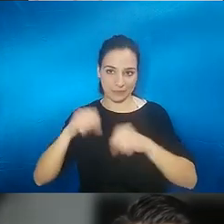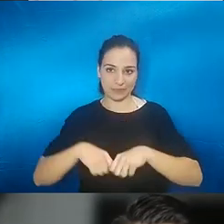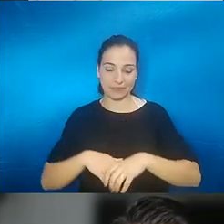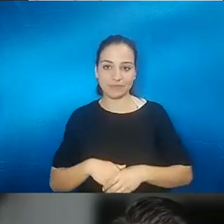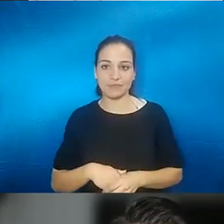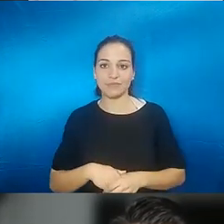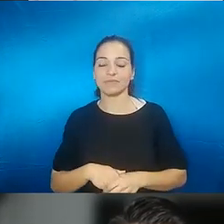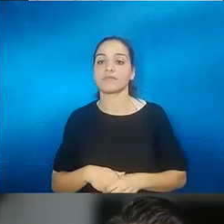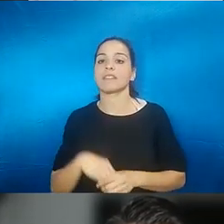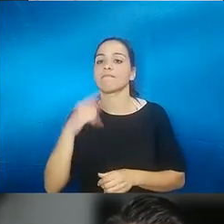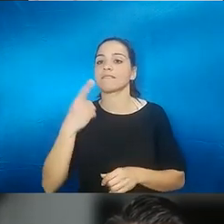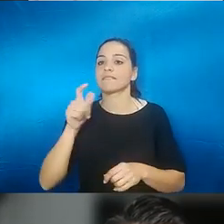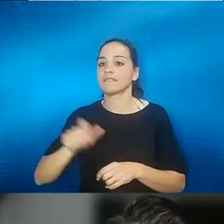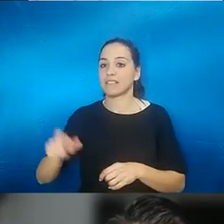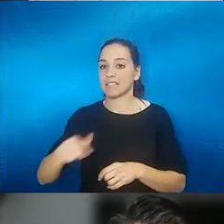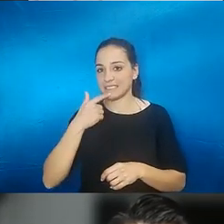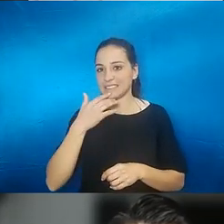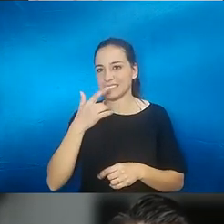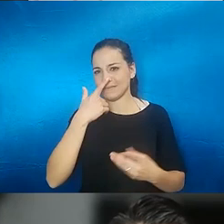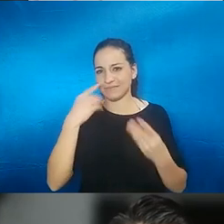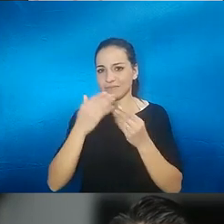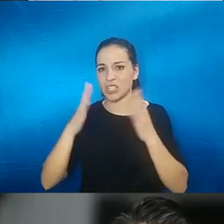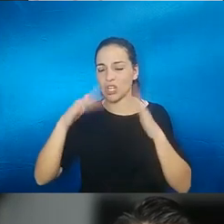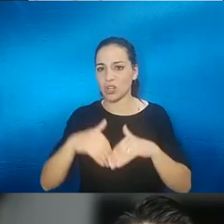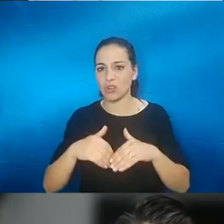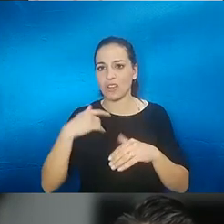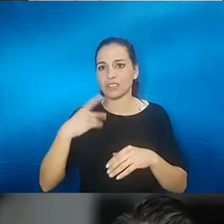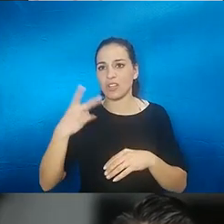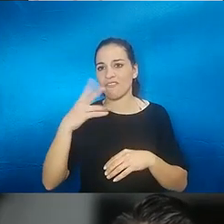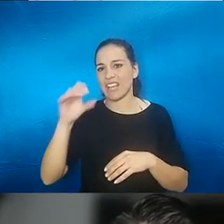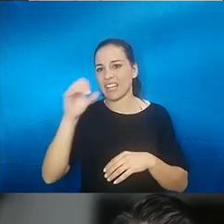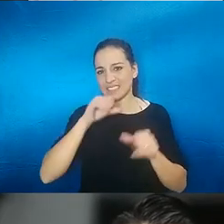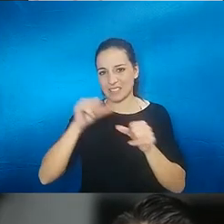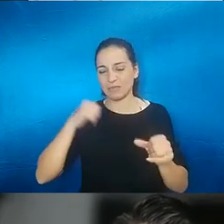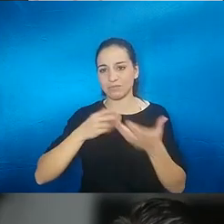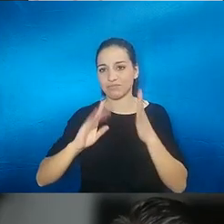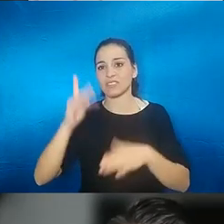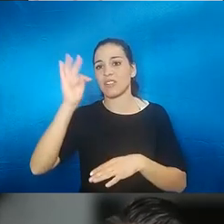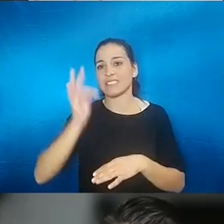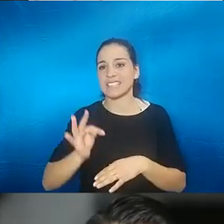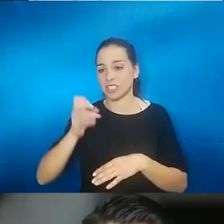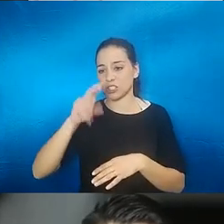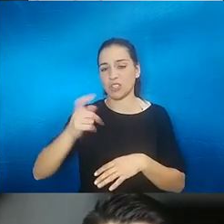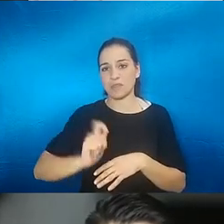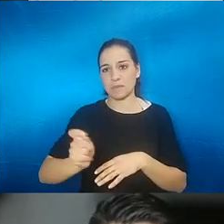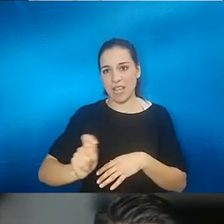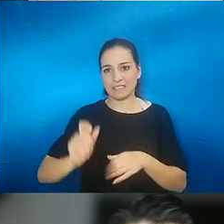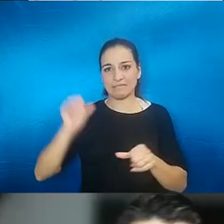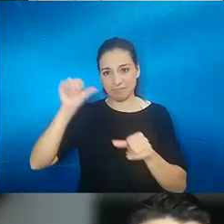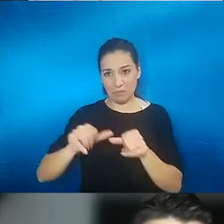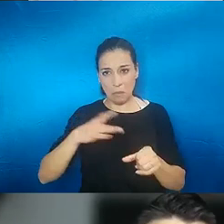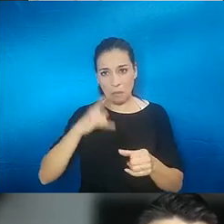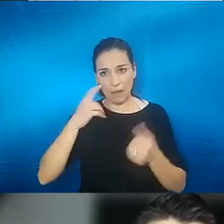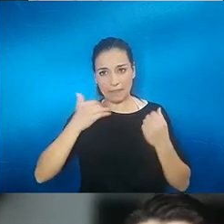Hay una persona que dice en casos de anosmia total hace más de 20 años ¿merece la pena que haga el test de los 12 meses? ¿se podría recuperar algo? Sí